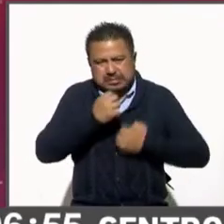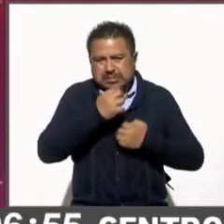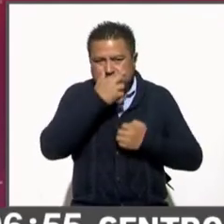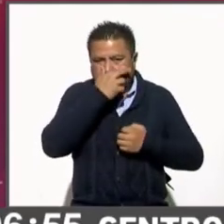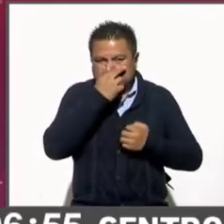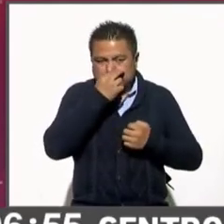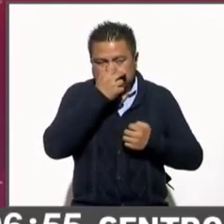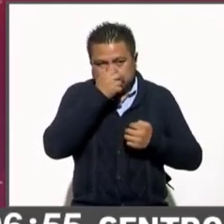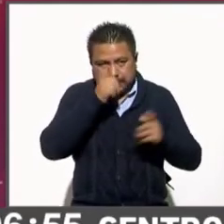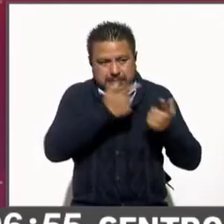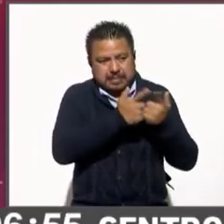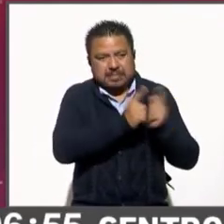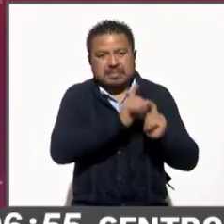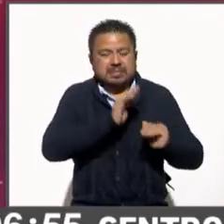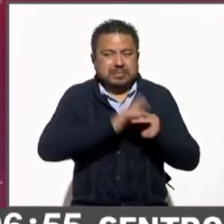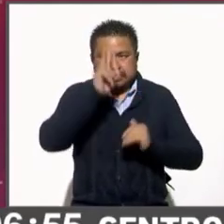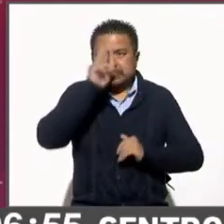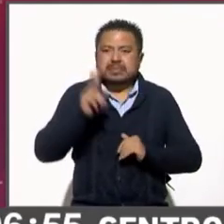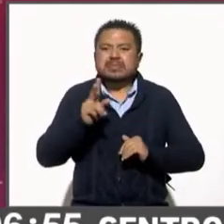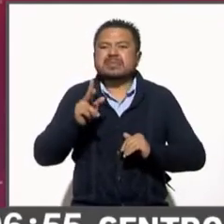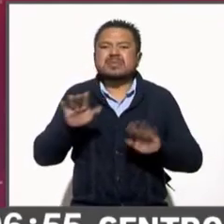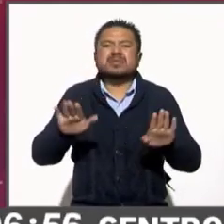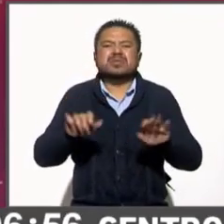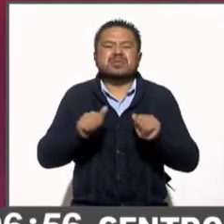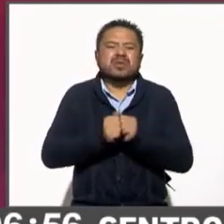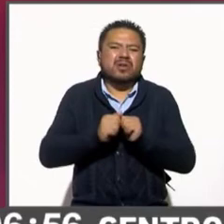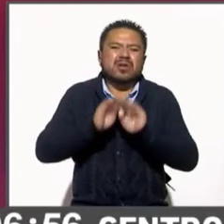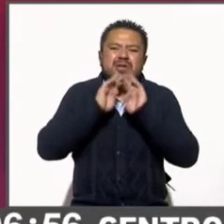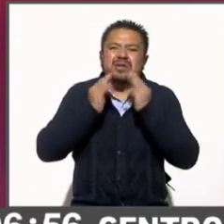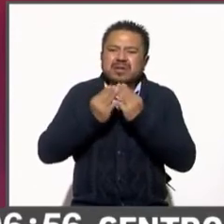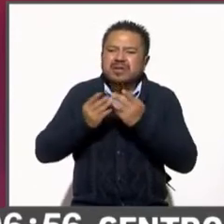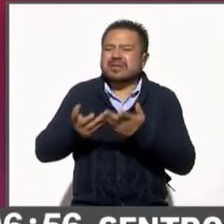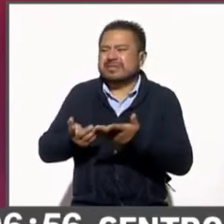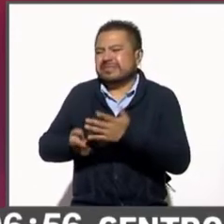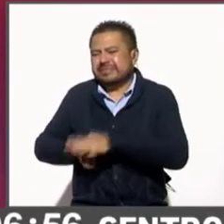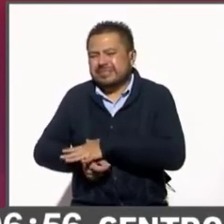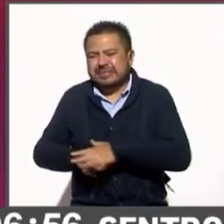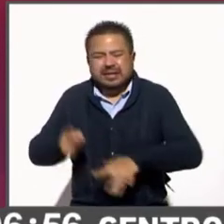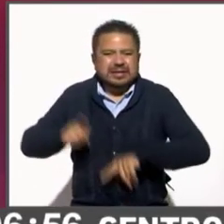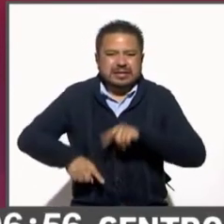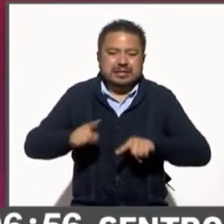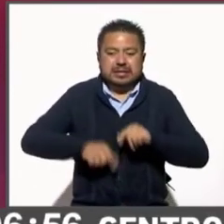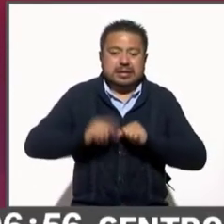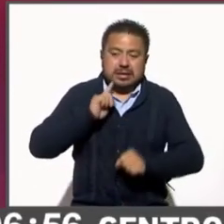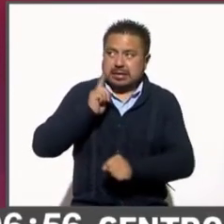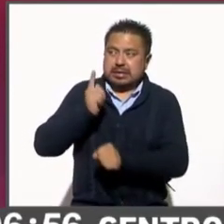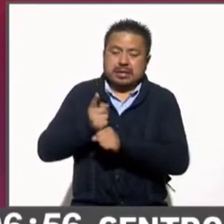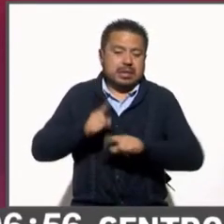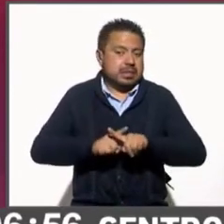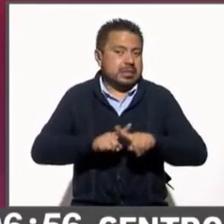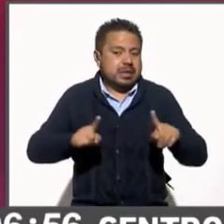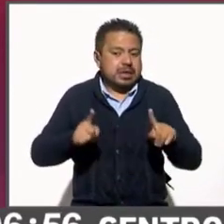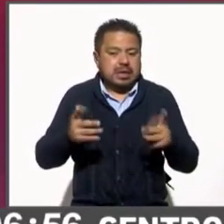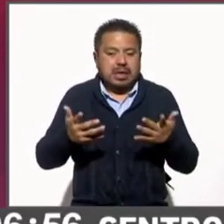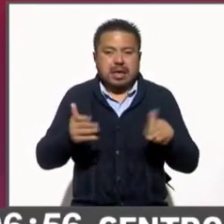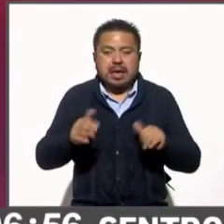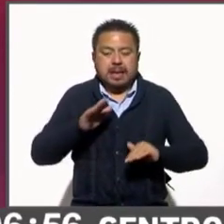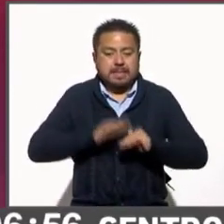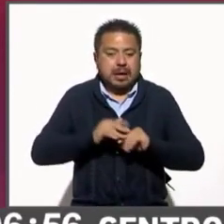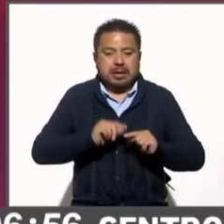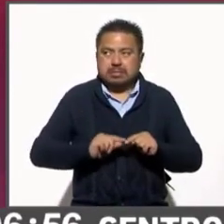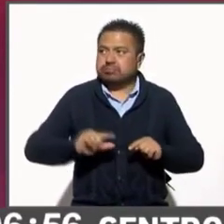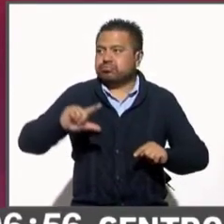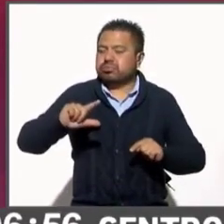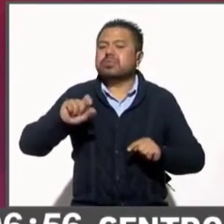más crítico de combate a la delincuencia, verás que ahí la diferencia ya no es tan amplia, si bien sigue siendo